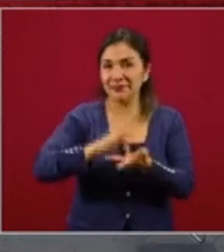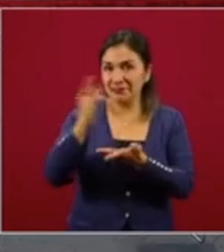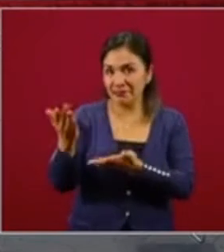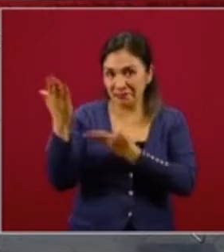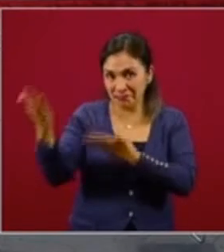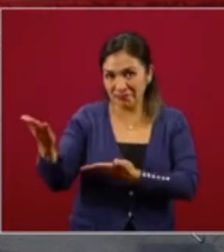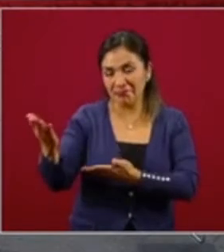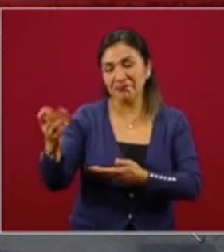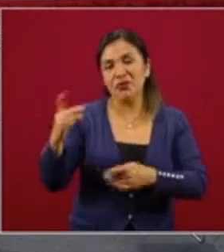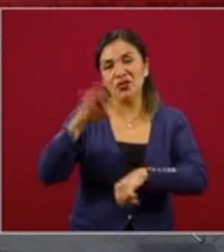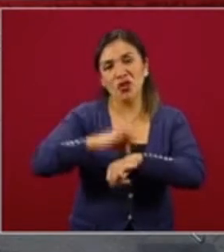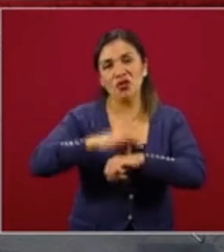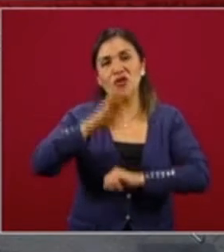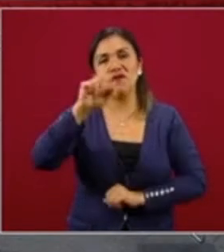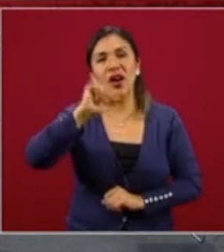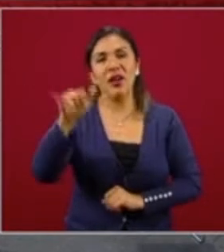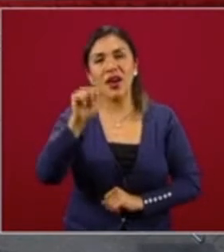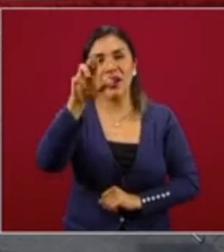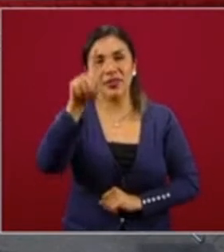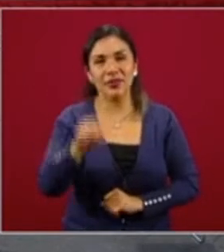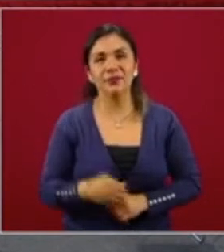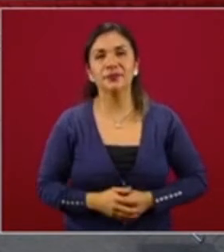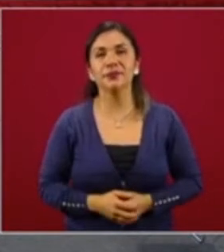y le cedo la palabra al doctor Fajardo. Gracias.